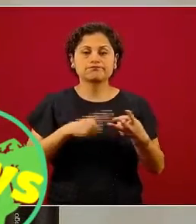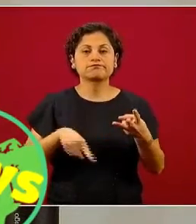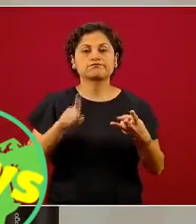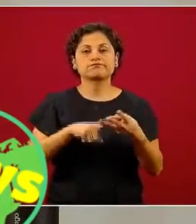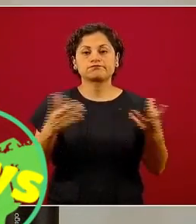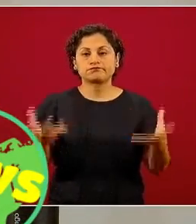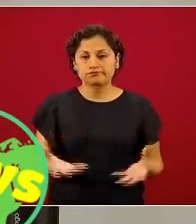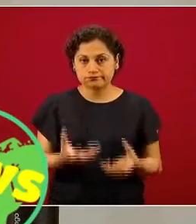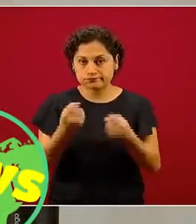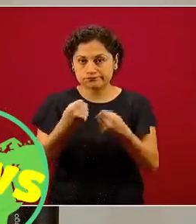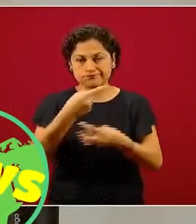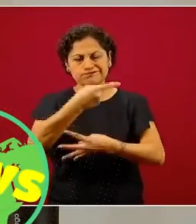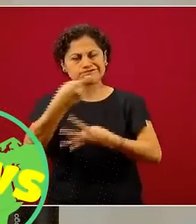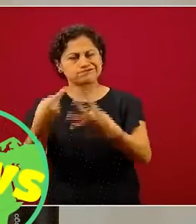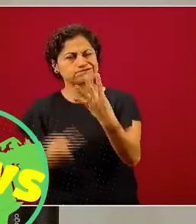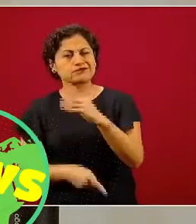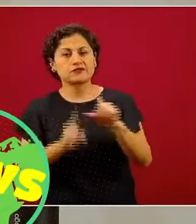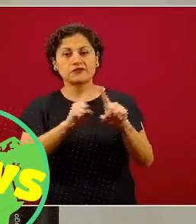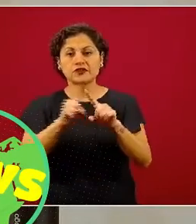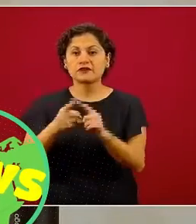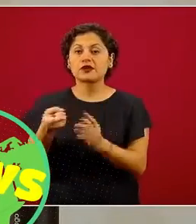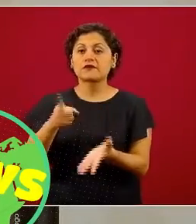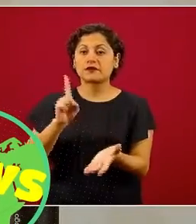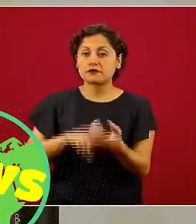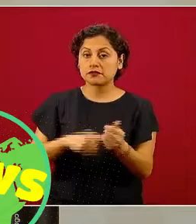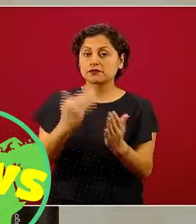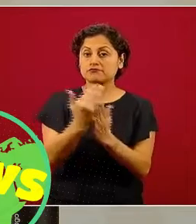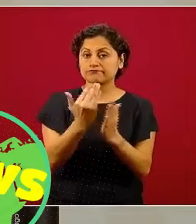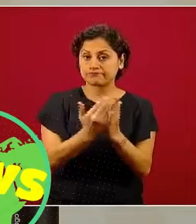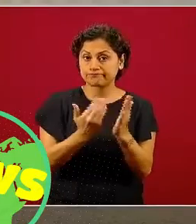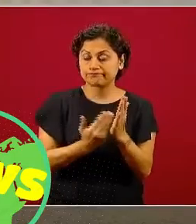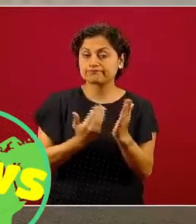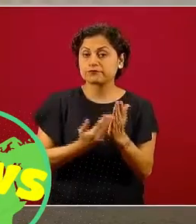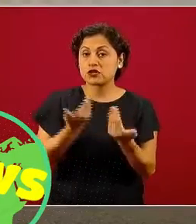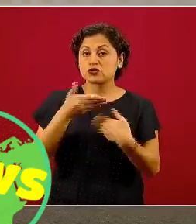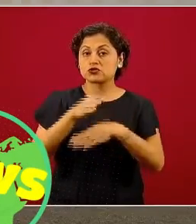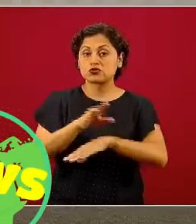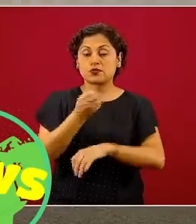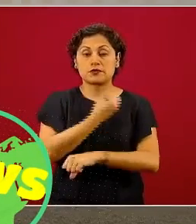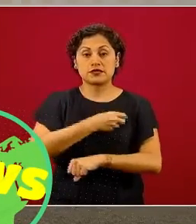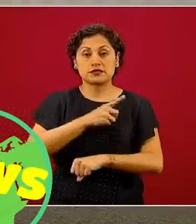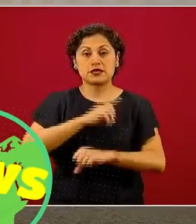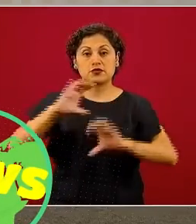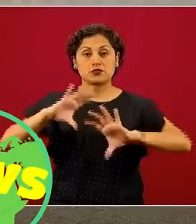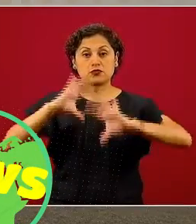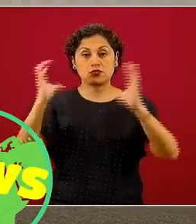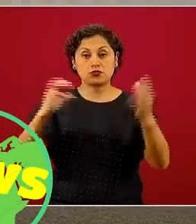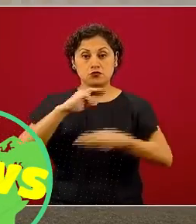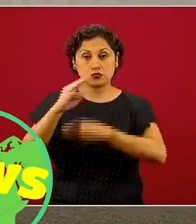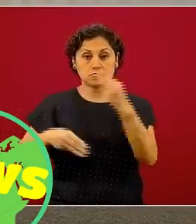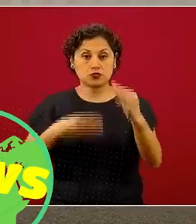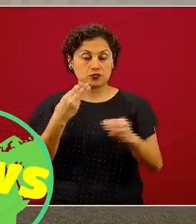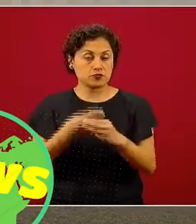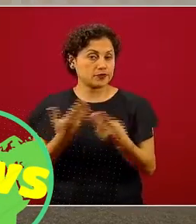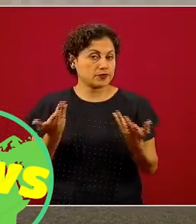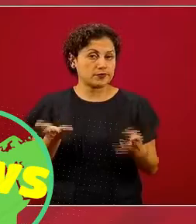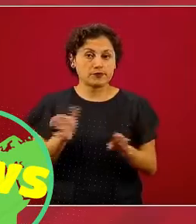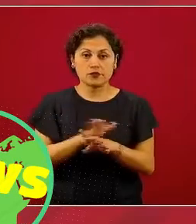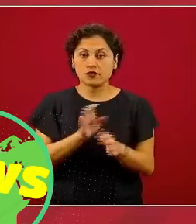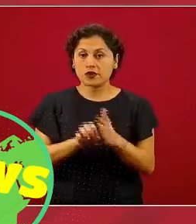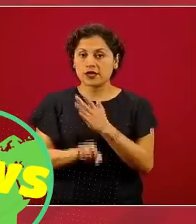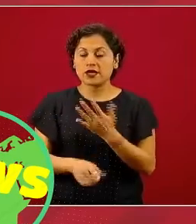en fin, todo el armamentario de la salud pública global, particularmente la referida a eventos de